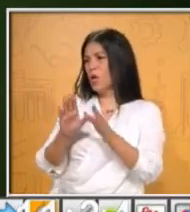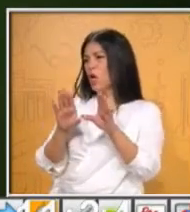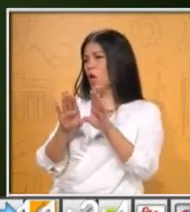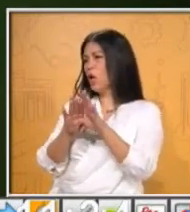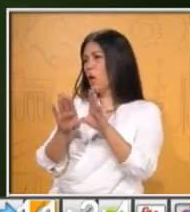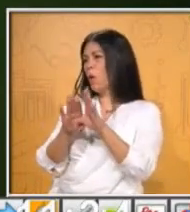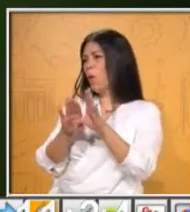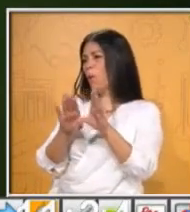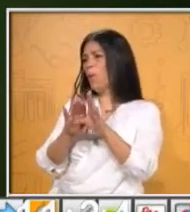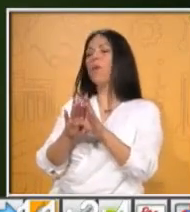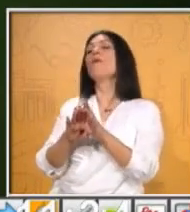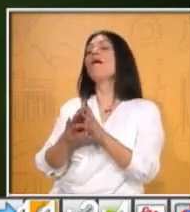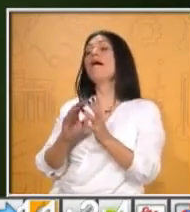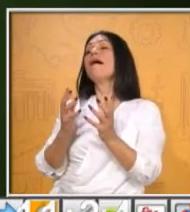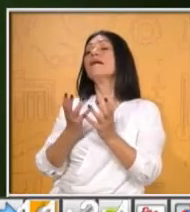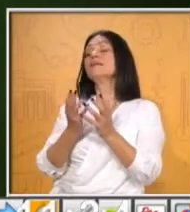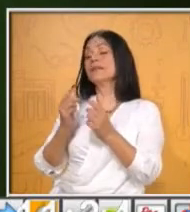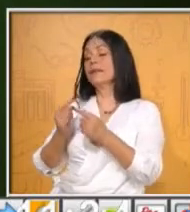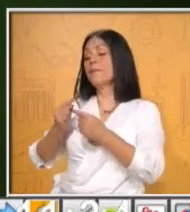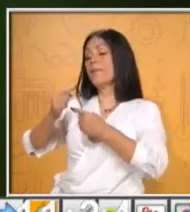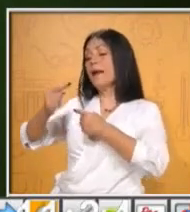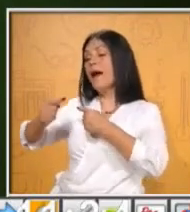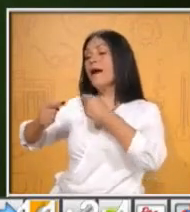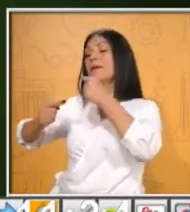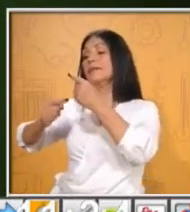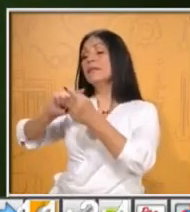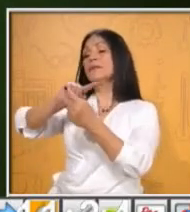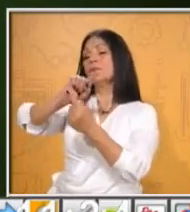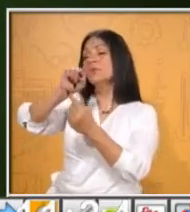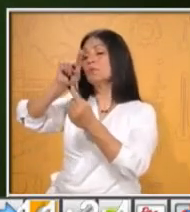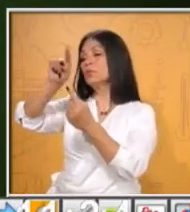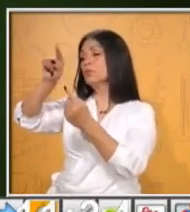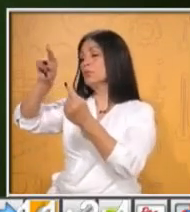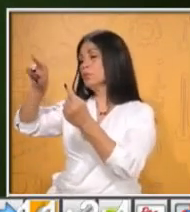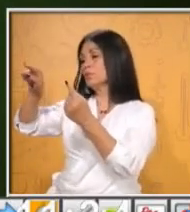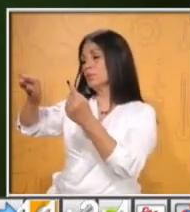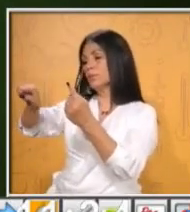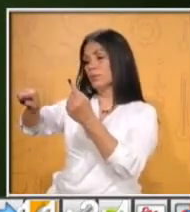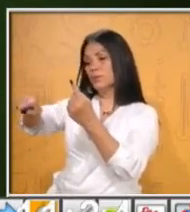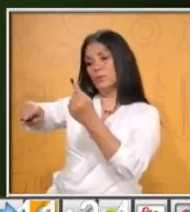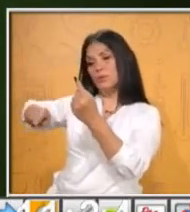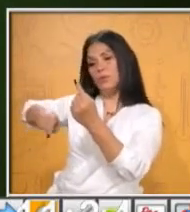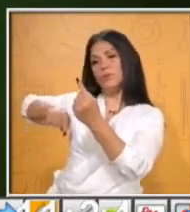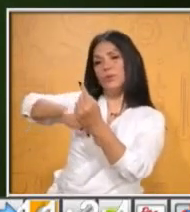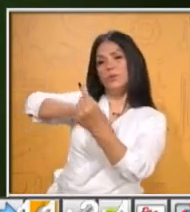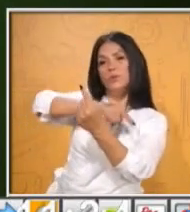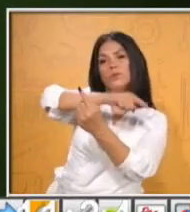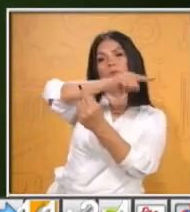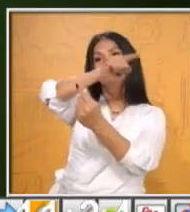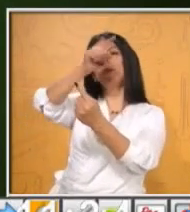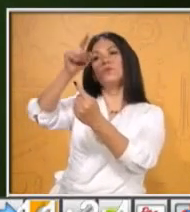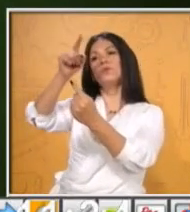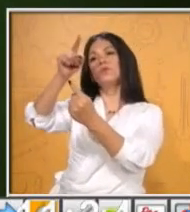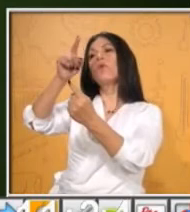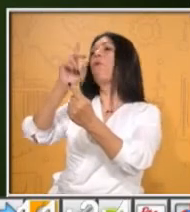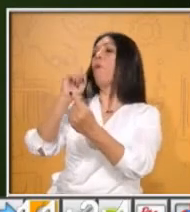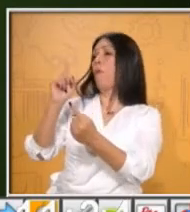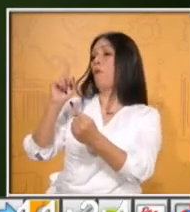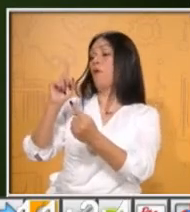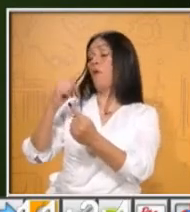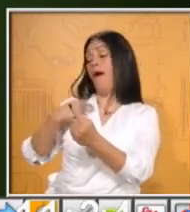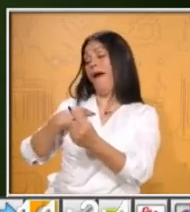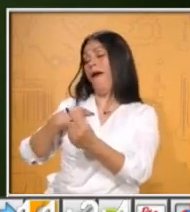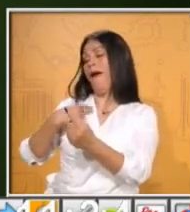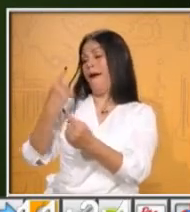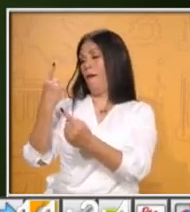cantidad que tienes que avanzar en el dibujo. Un cuarto, un medio y un octavo. Ahí